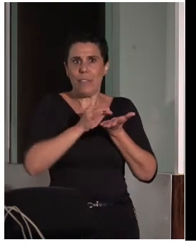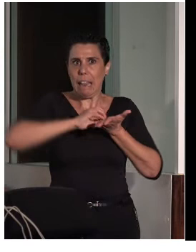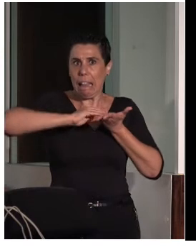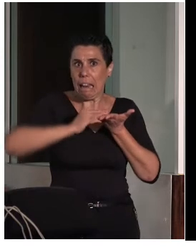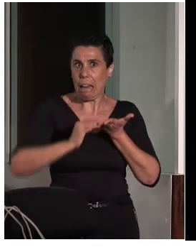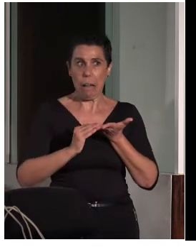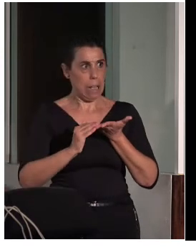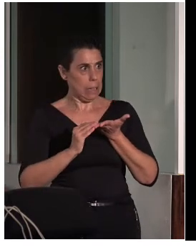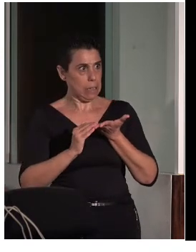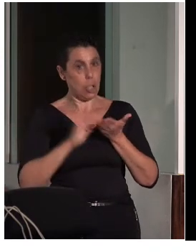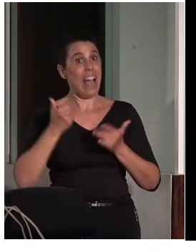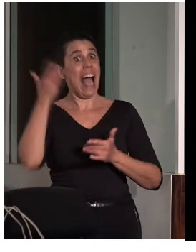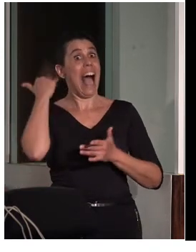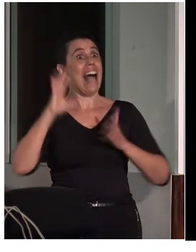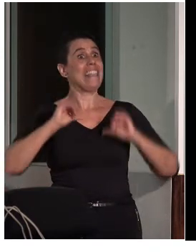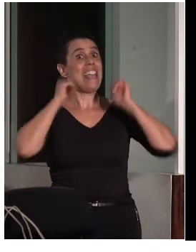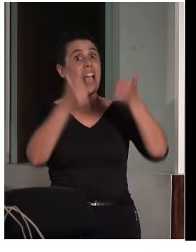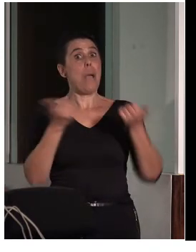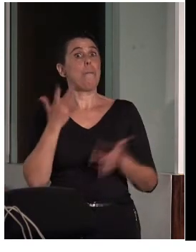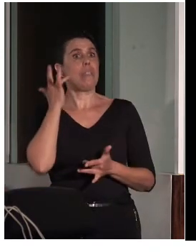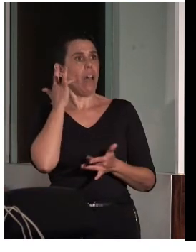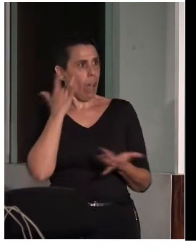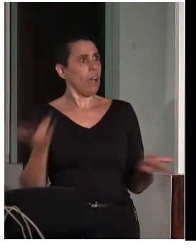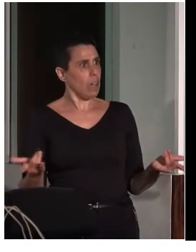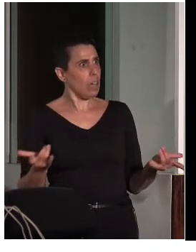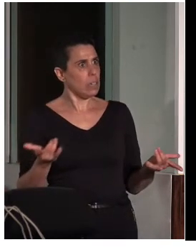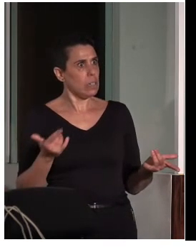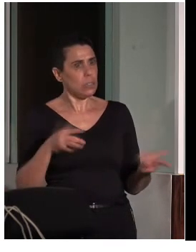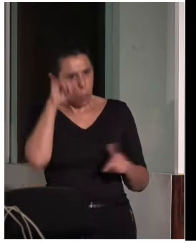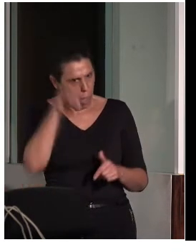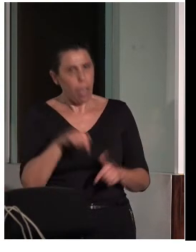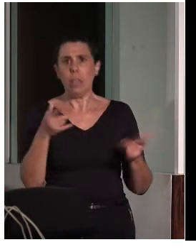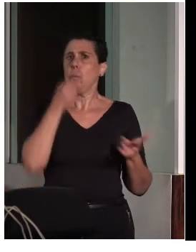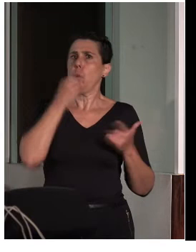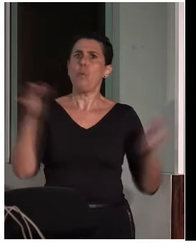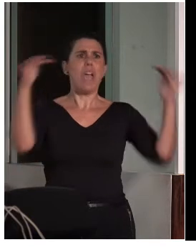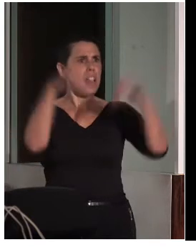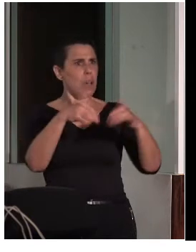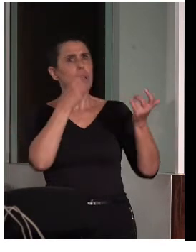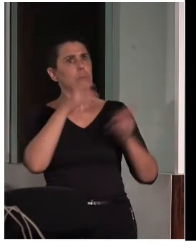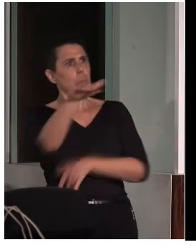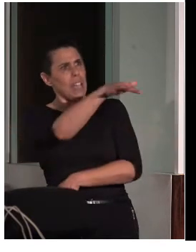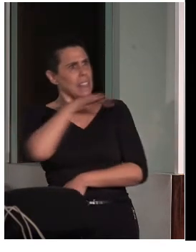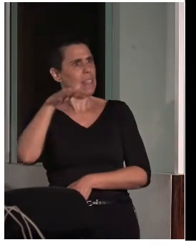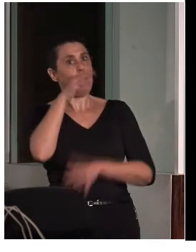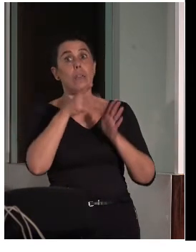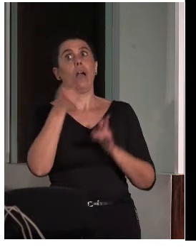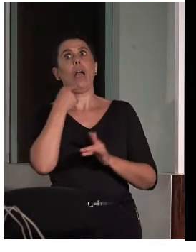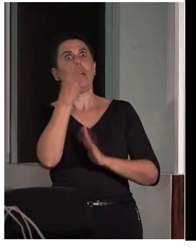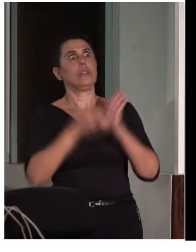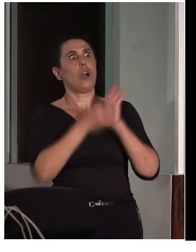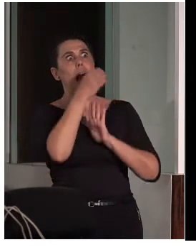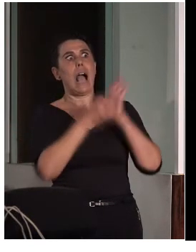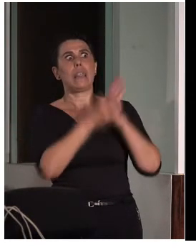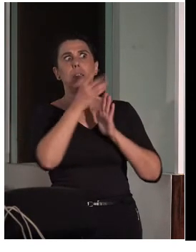Antes ha empezado Jesús, vamos a ser críticos. Este espacio está muy bien. Han dicho el ascensor que hay personas que se han tenido que quedar